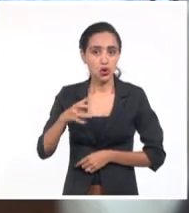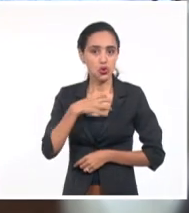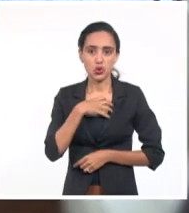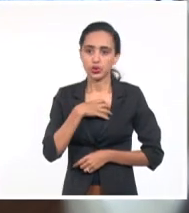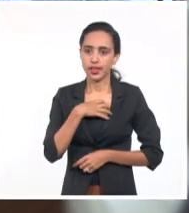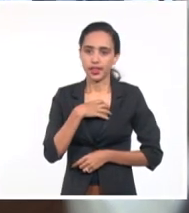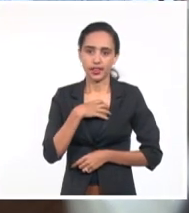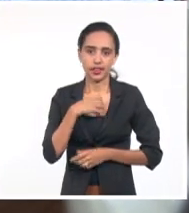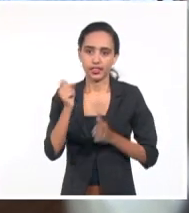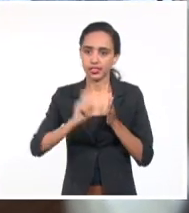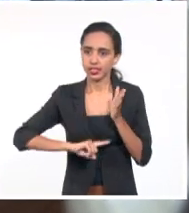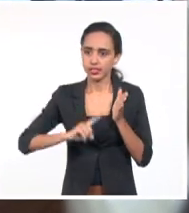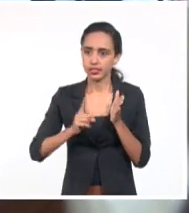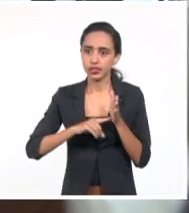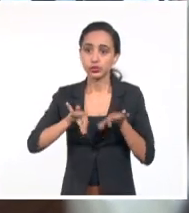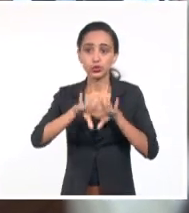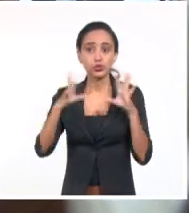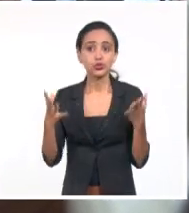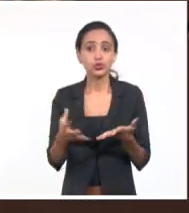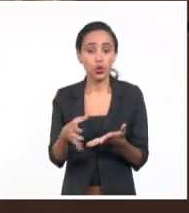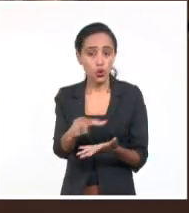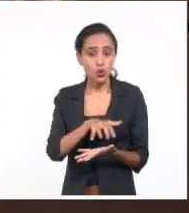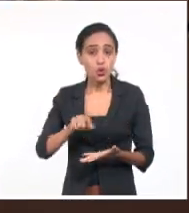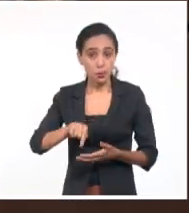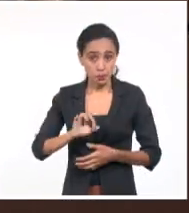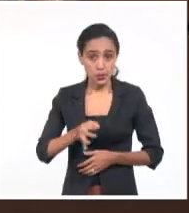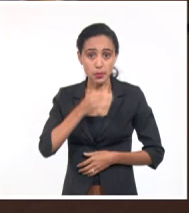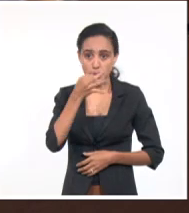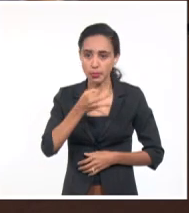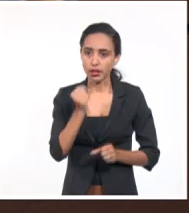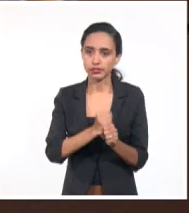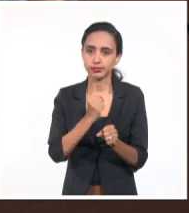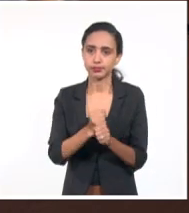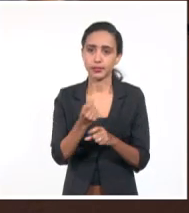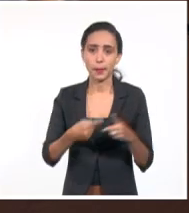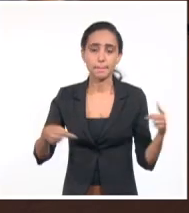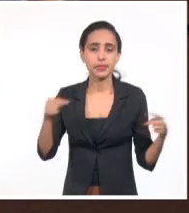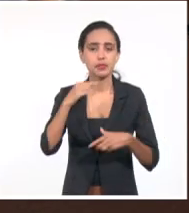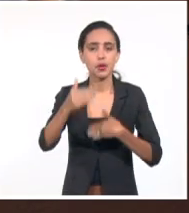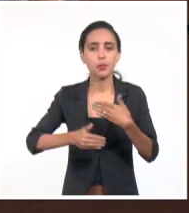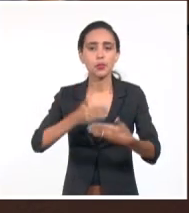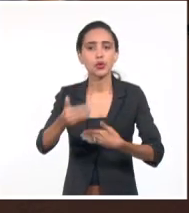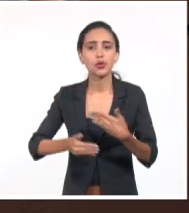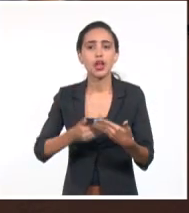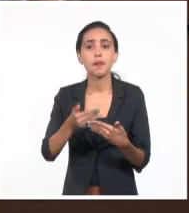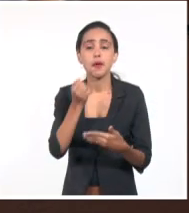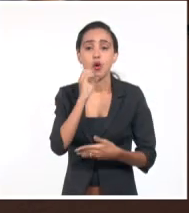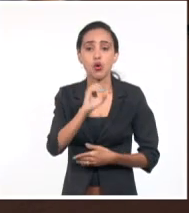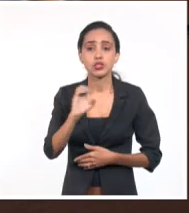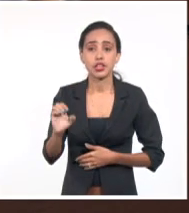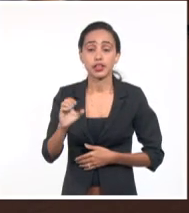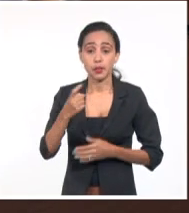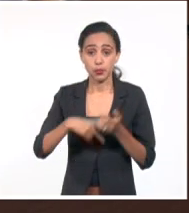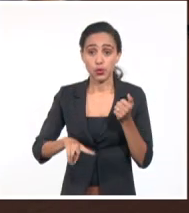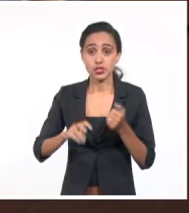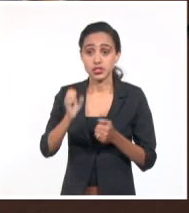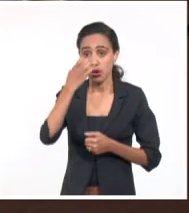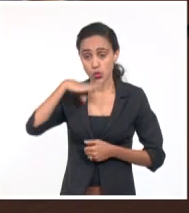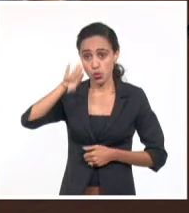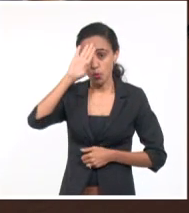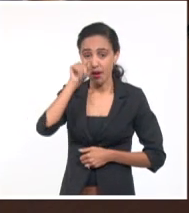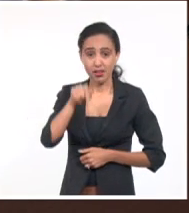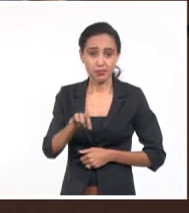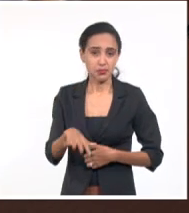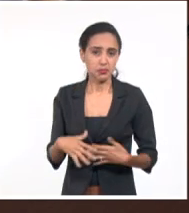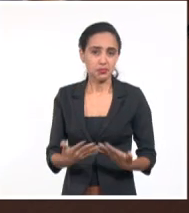energía y en todos los lugares, como les expliqué, se está trabajando. Los principales desafíos en la masa occidental de las provincias cubanas siguen